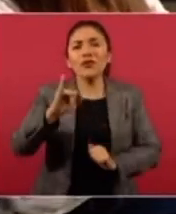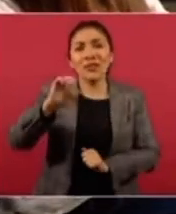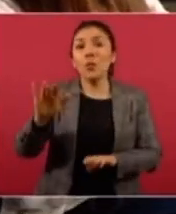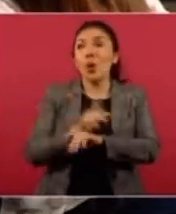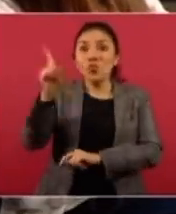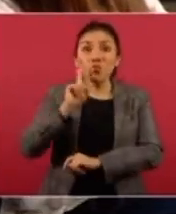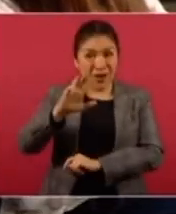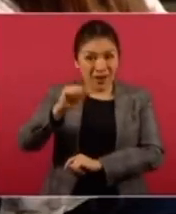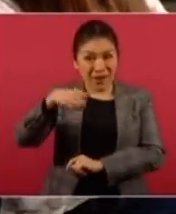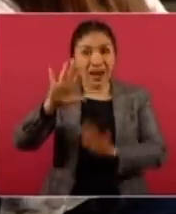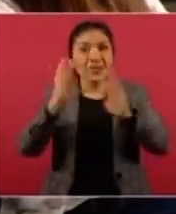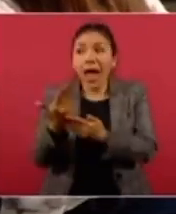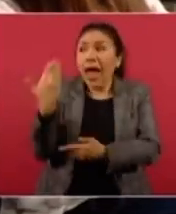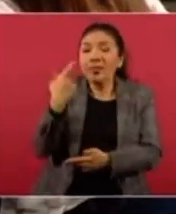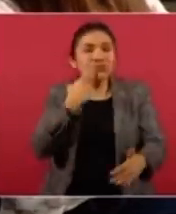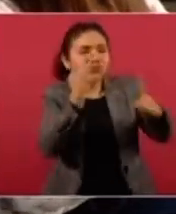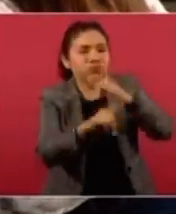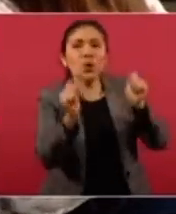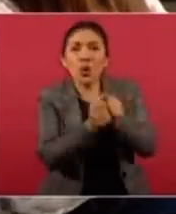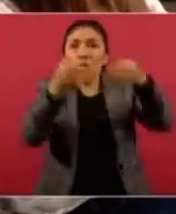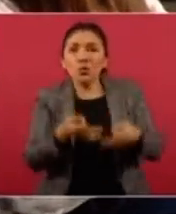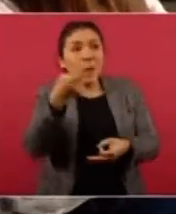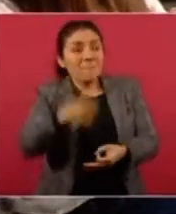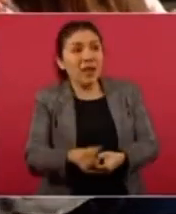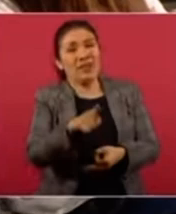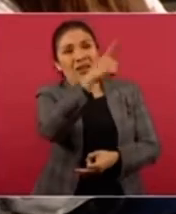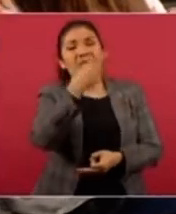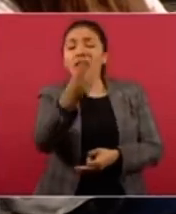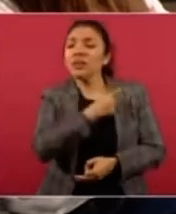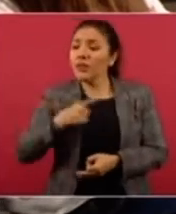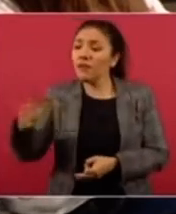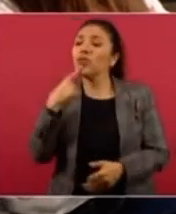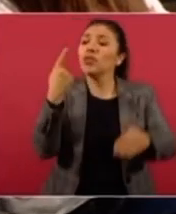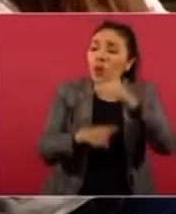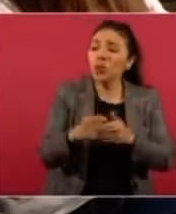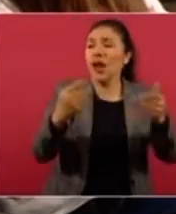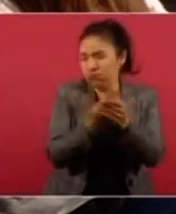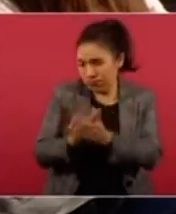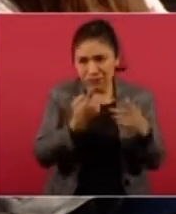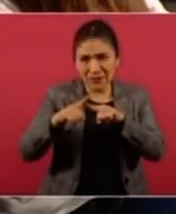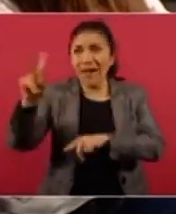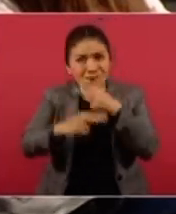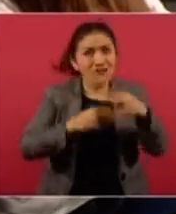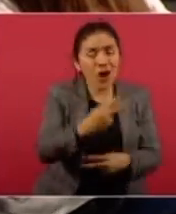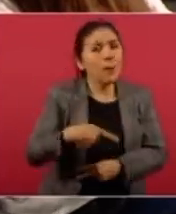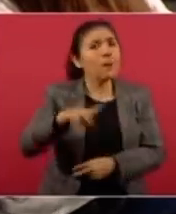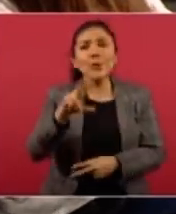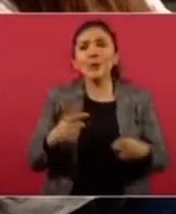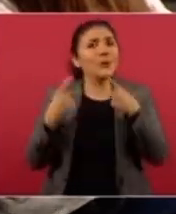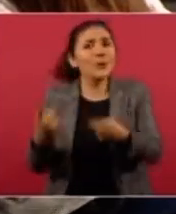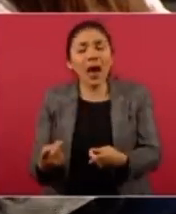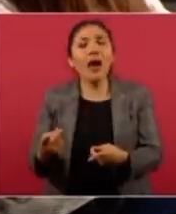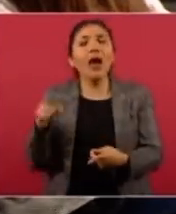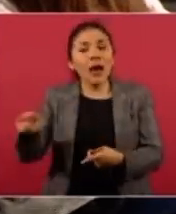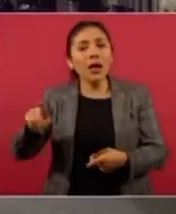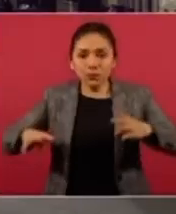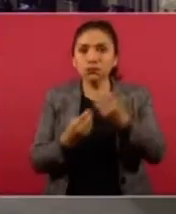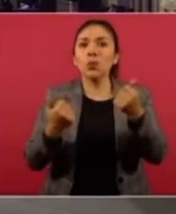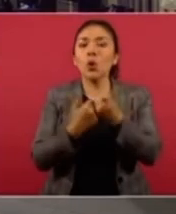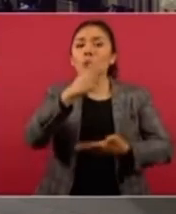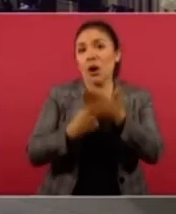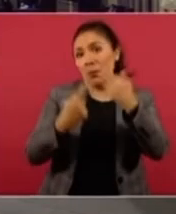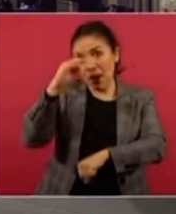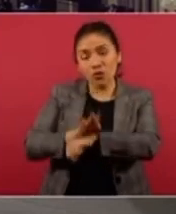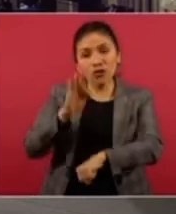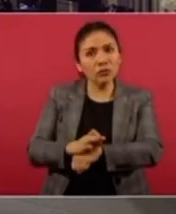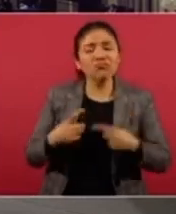lo Raquel ya había denunciado, siguió la vía institucional que se les pide a las víctimas que denuncien formalmente y todo. Y sin embargo, se le negó el sumarla a un programa de